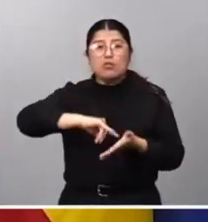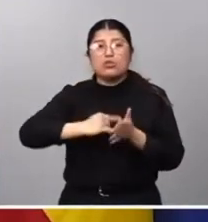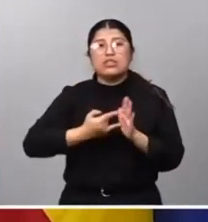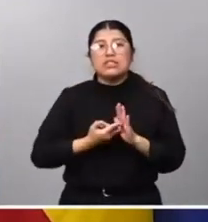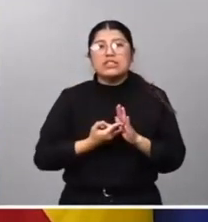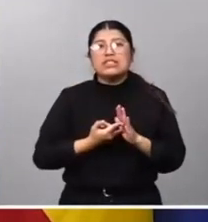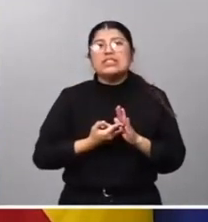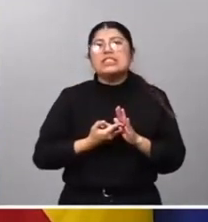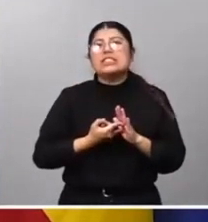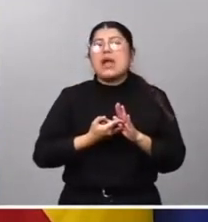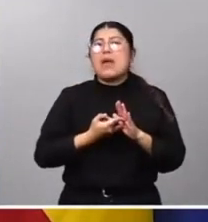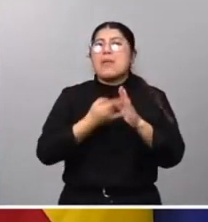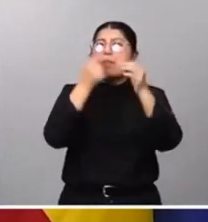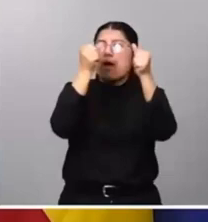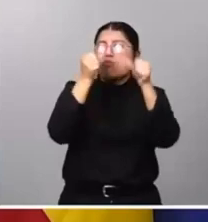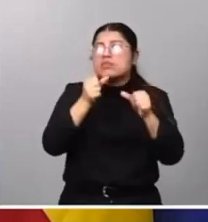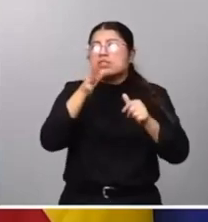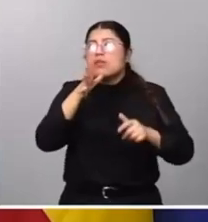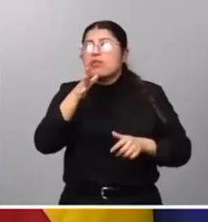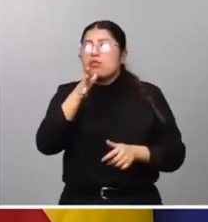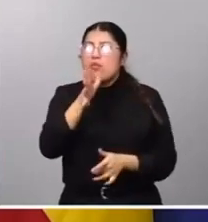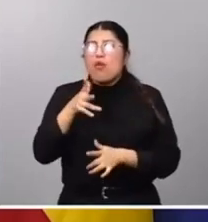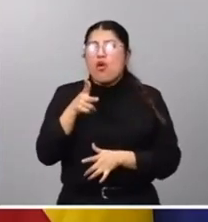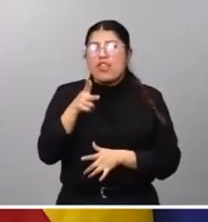licenciamiento y cesión de los derechos de autor